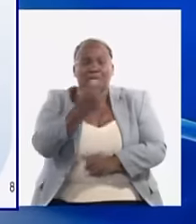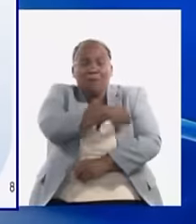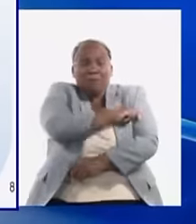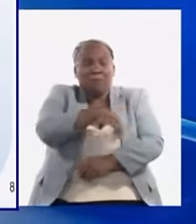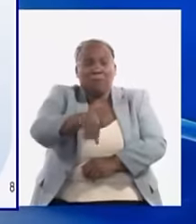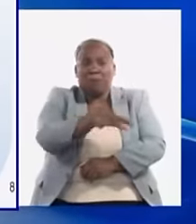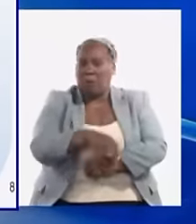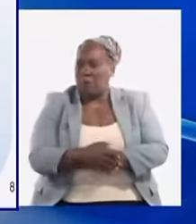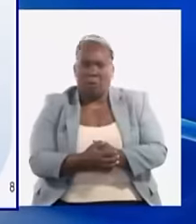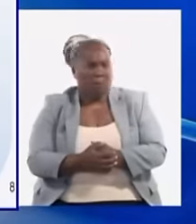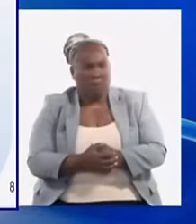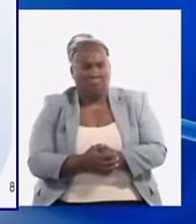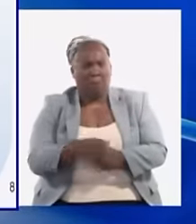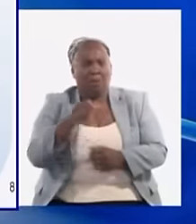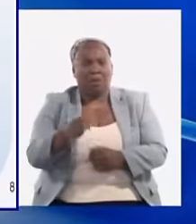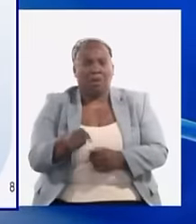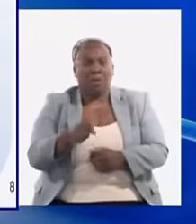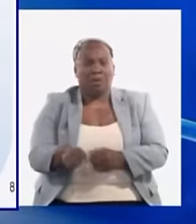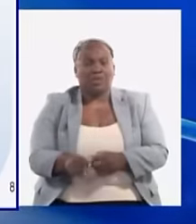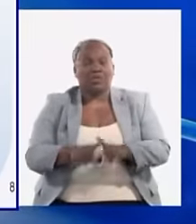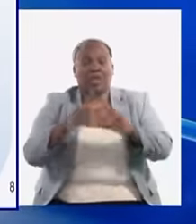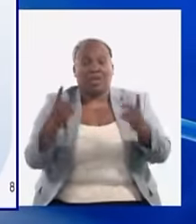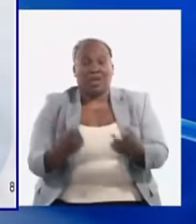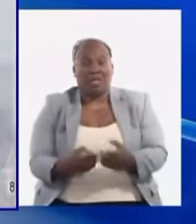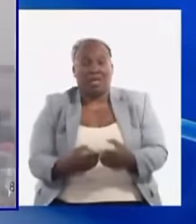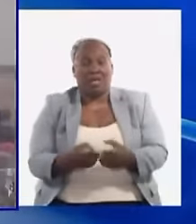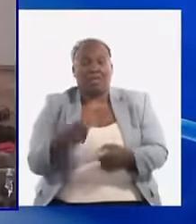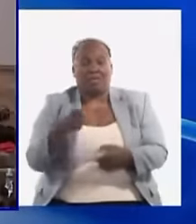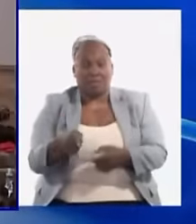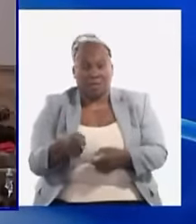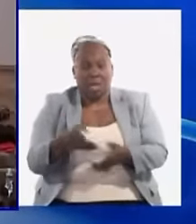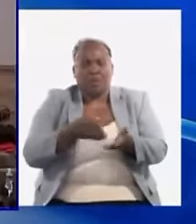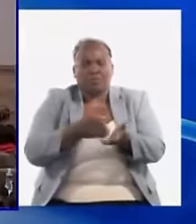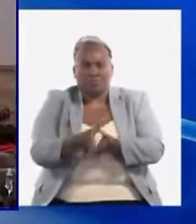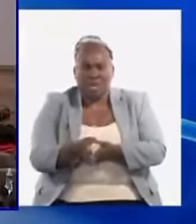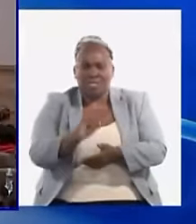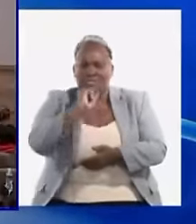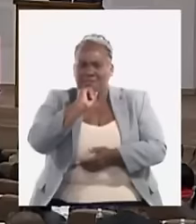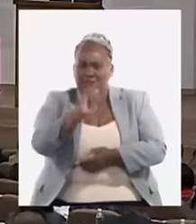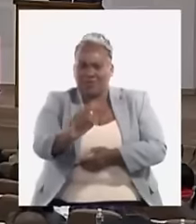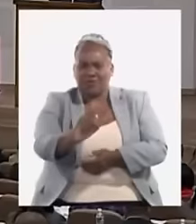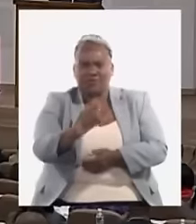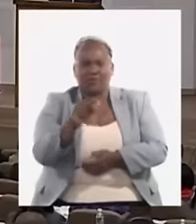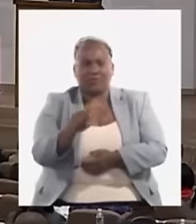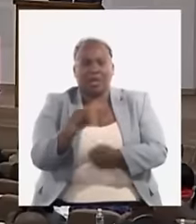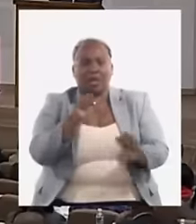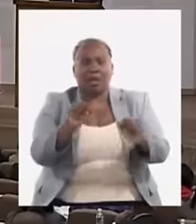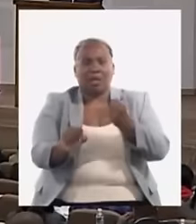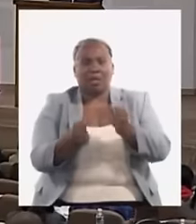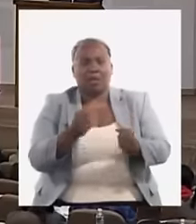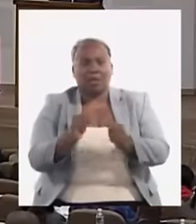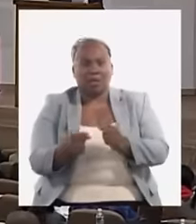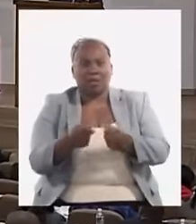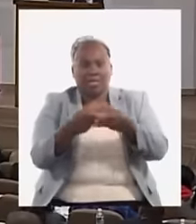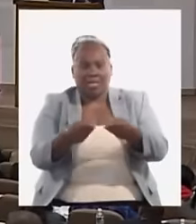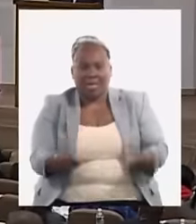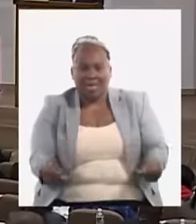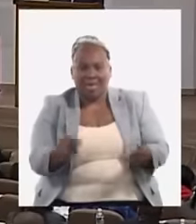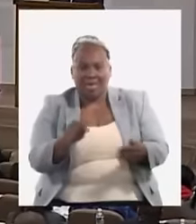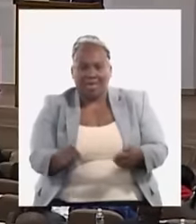y del país en sentido general. Persisten deficiencias en el control de las tierras